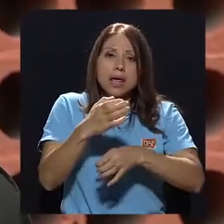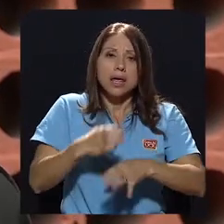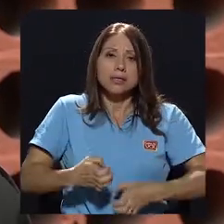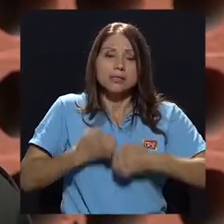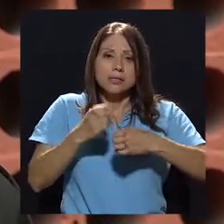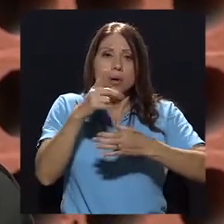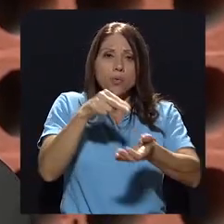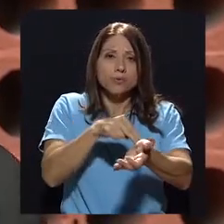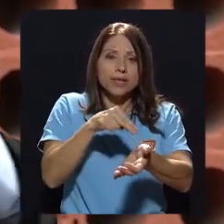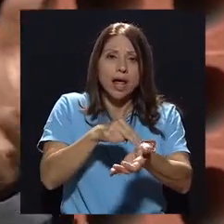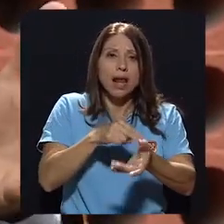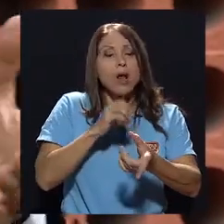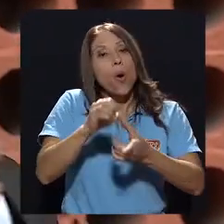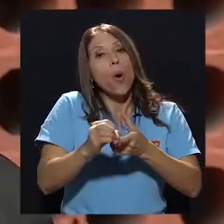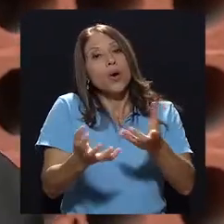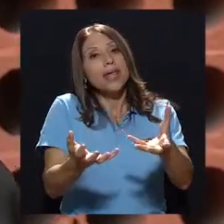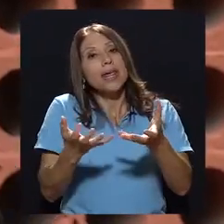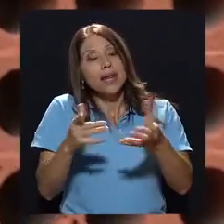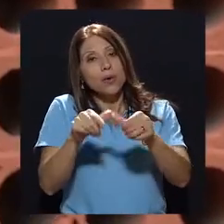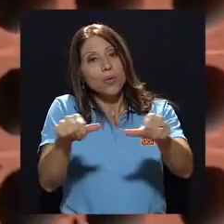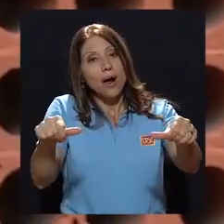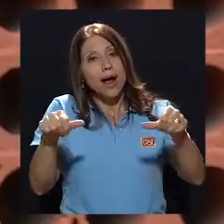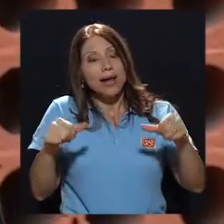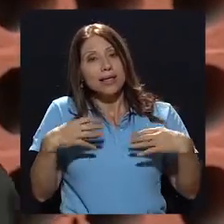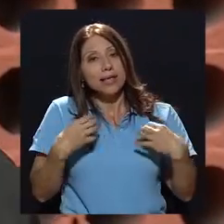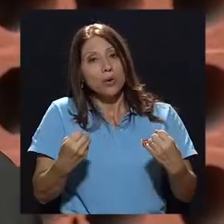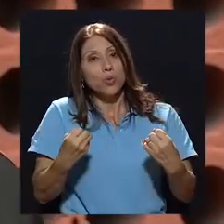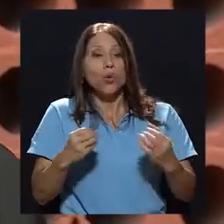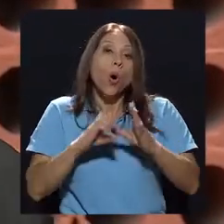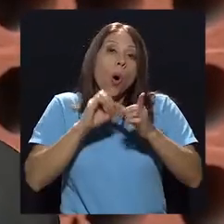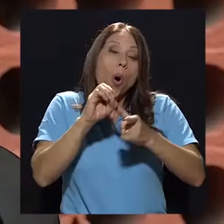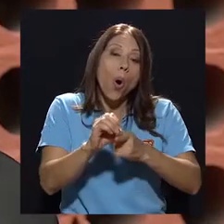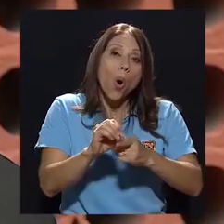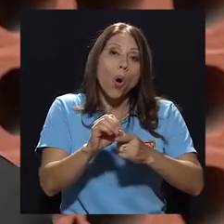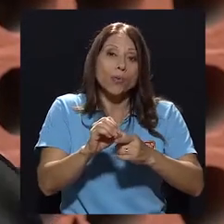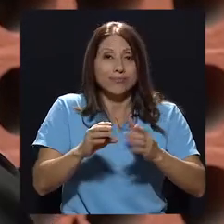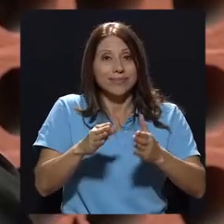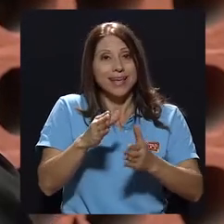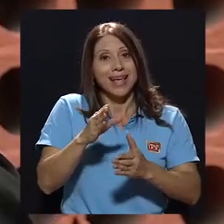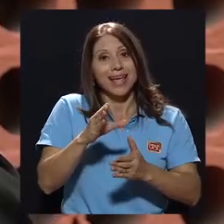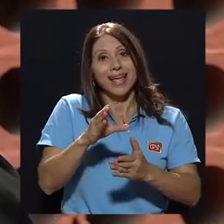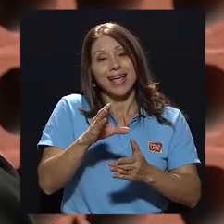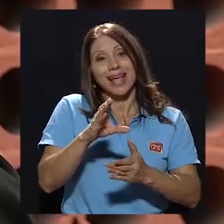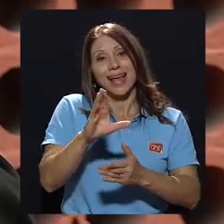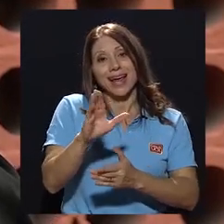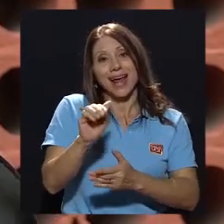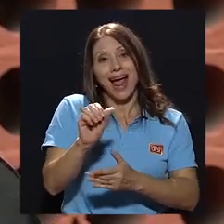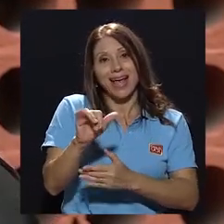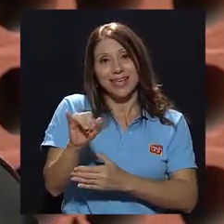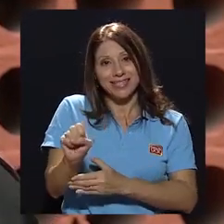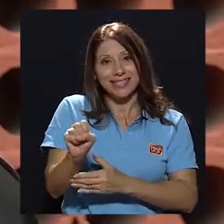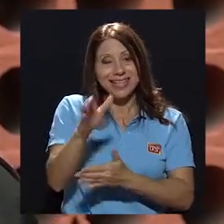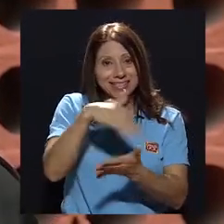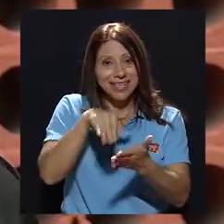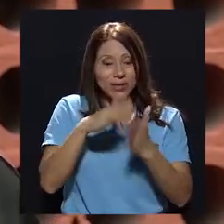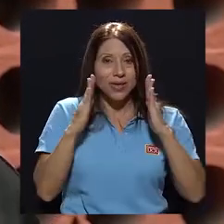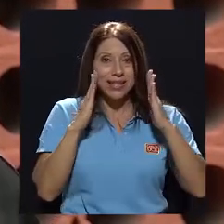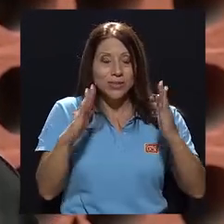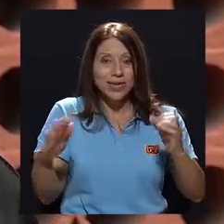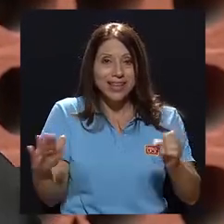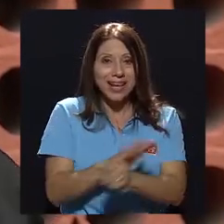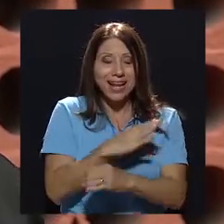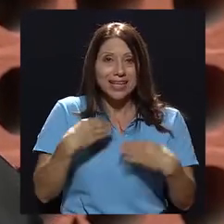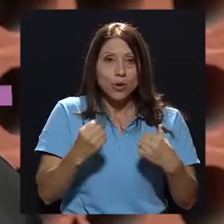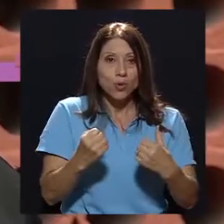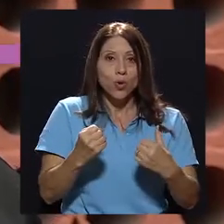una idea de salud, o que quieren que exista ahora lo que tenemos como un centro de atención integral en salud, que hay tres en el país. Entonces, usted